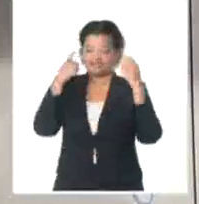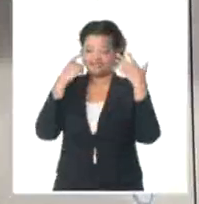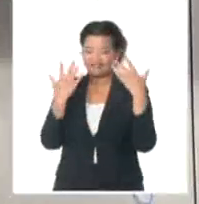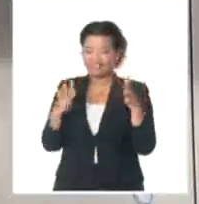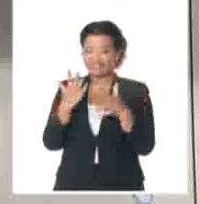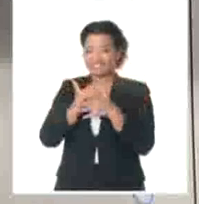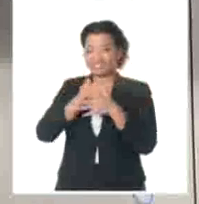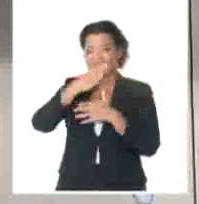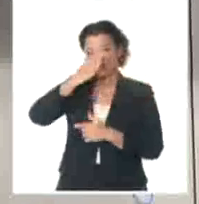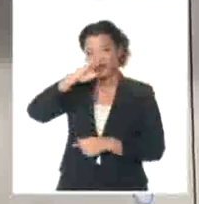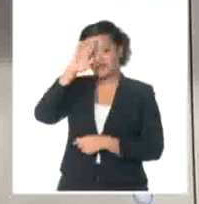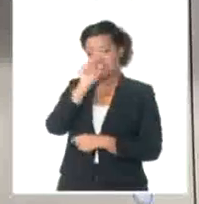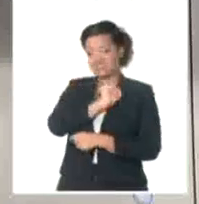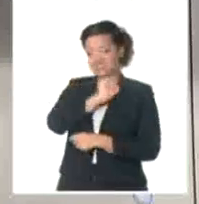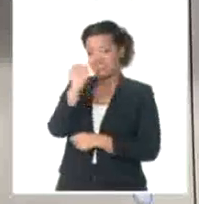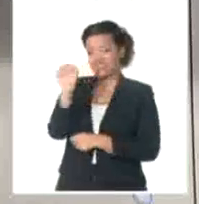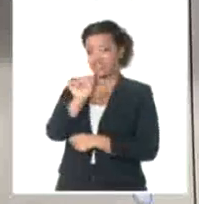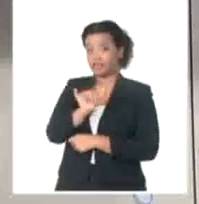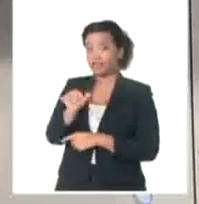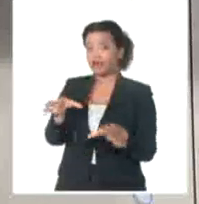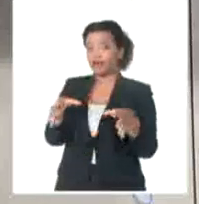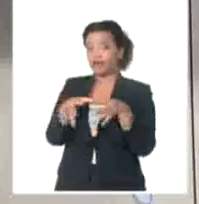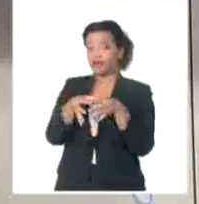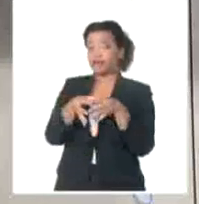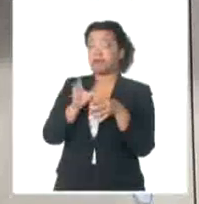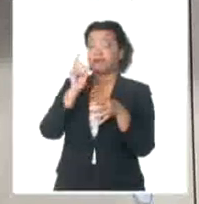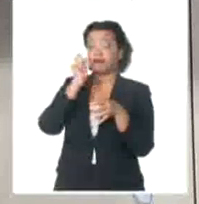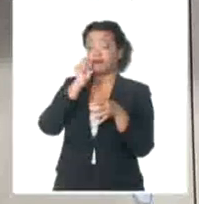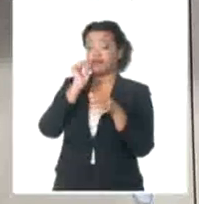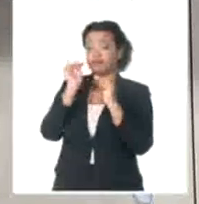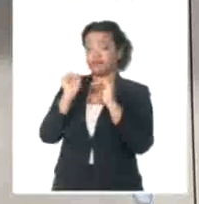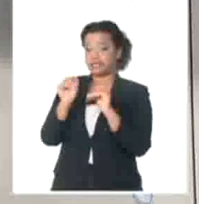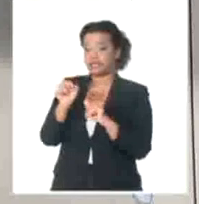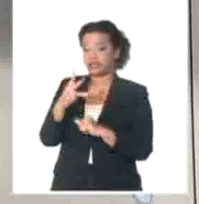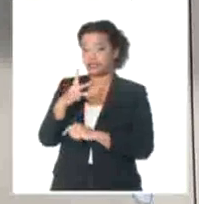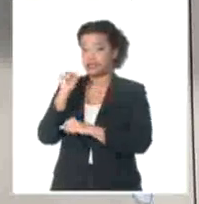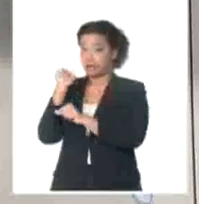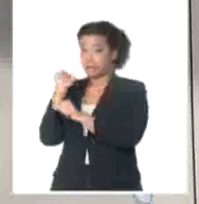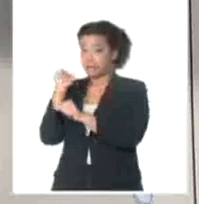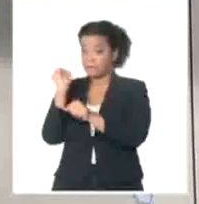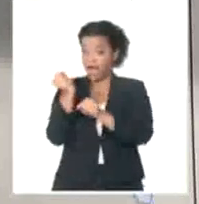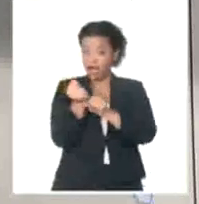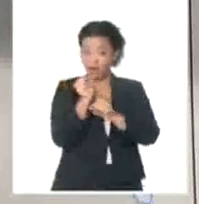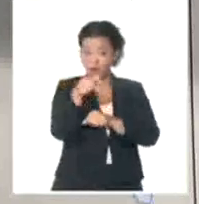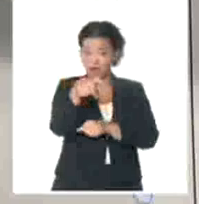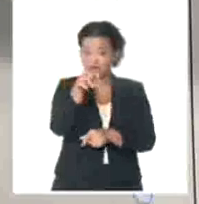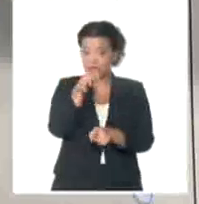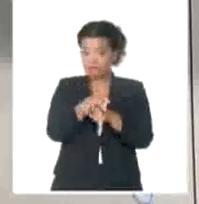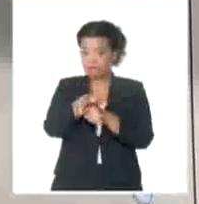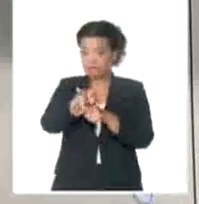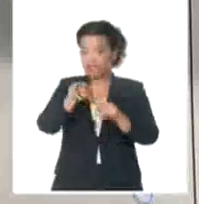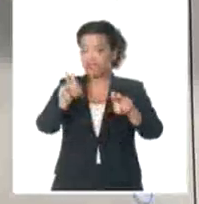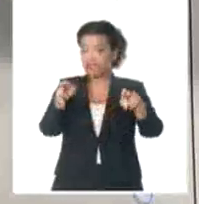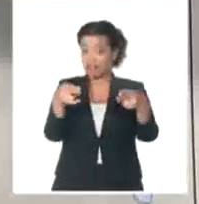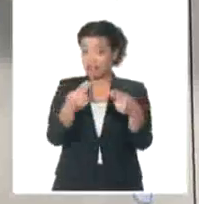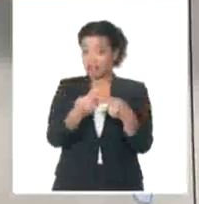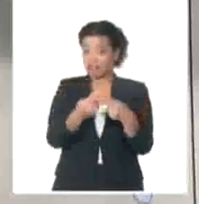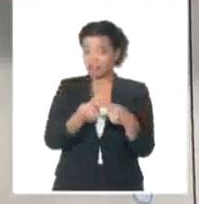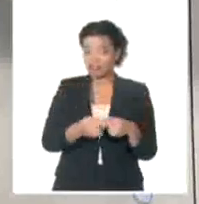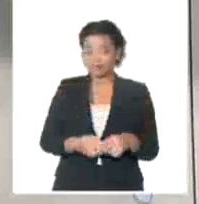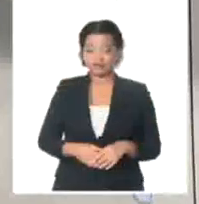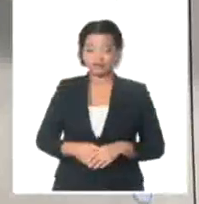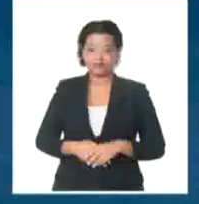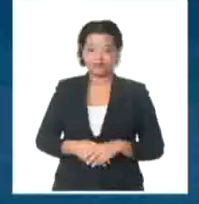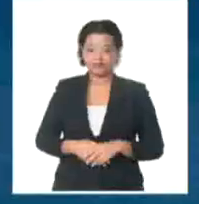Cuba por esta corona y porque en el masculino marchan en la segunda posición. Del béisbol, este jueves inician nuevas subseries en la 62ª Serie